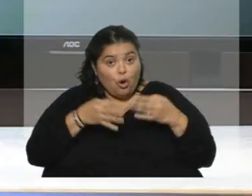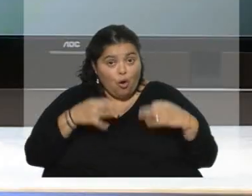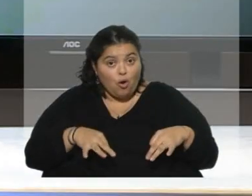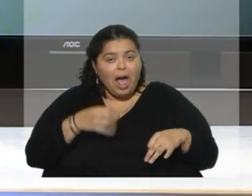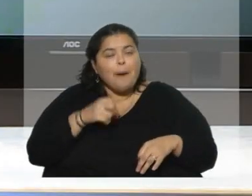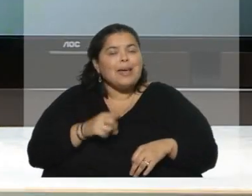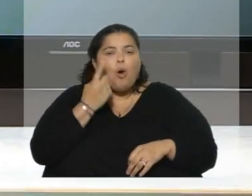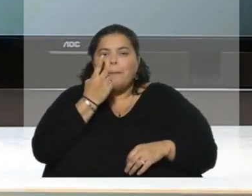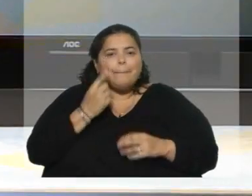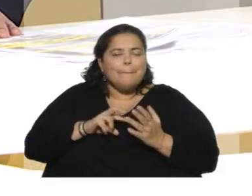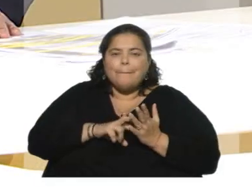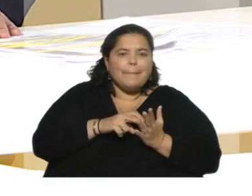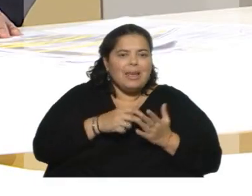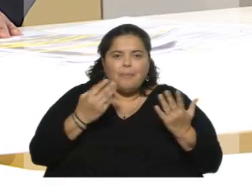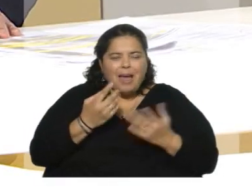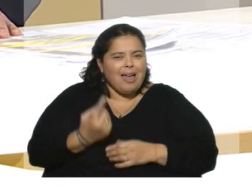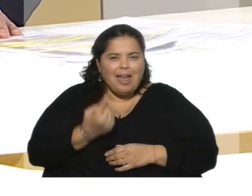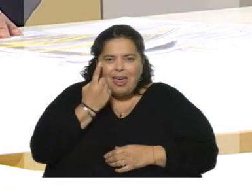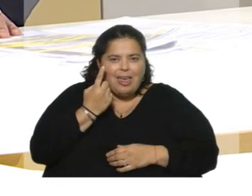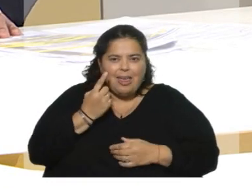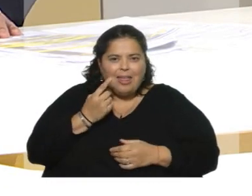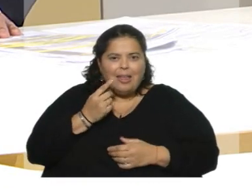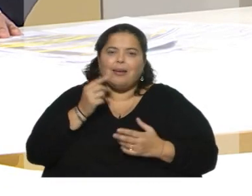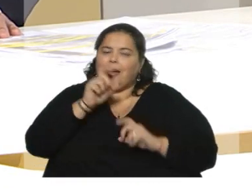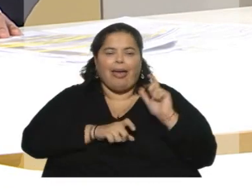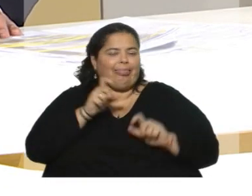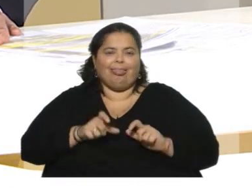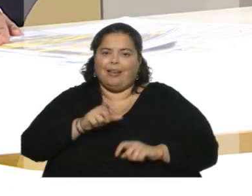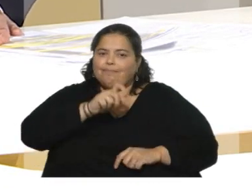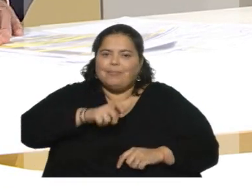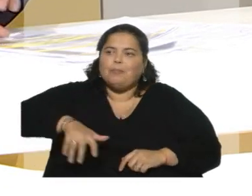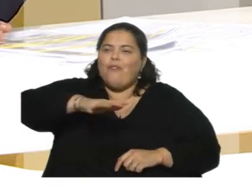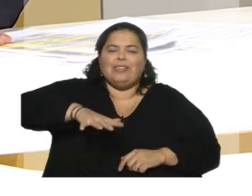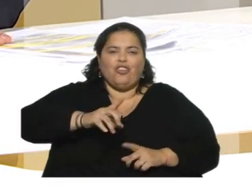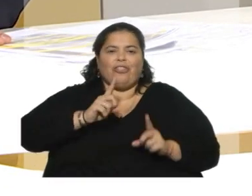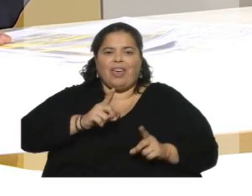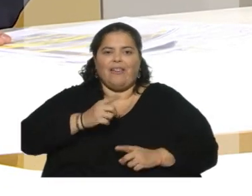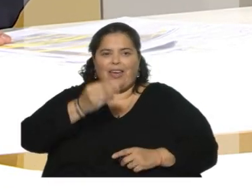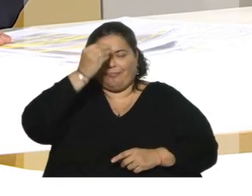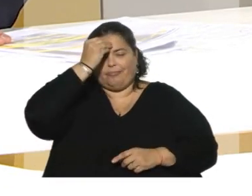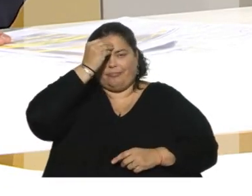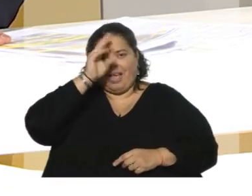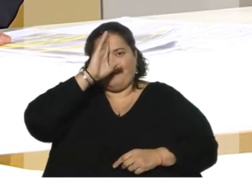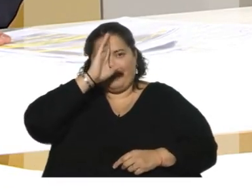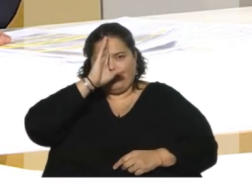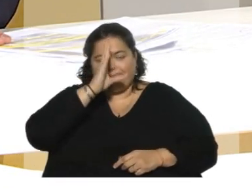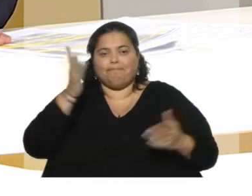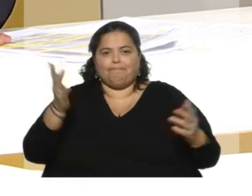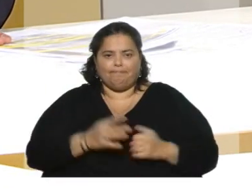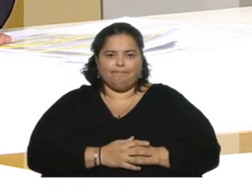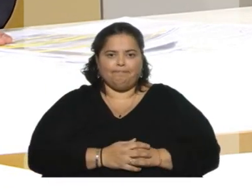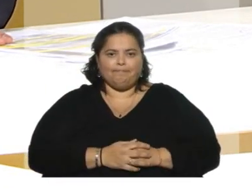un primer, una primera parte que es la gente, ¿no? Esa es fundamental. Vamos a ver si lo ¿Qué dice el